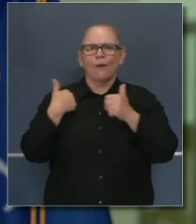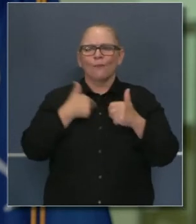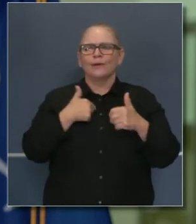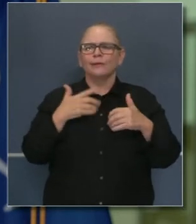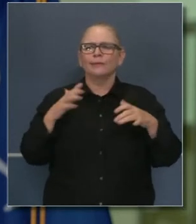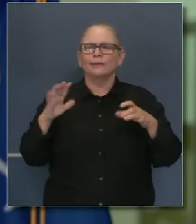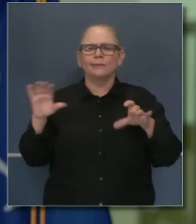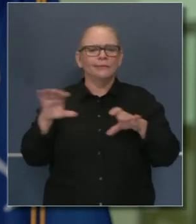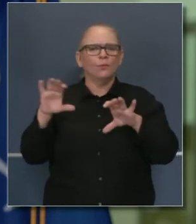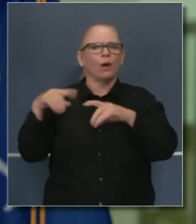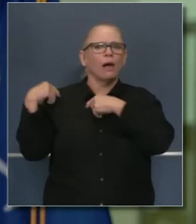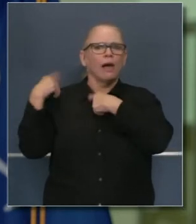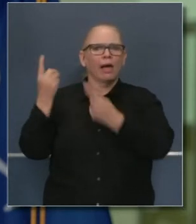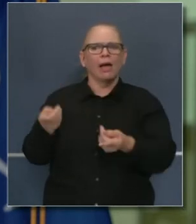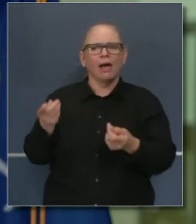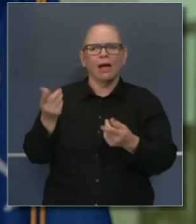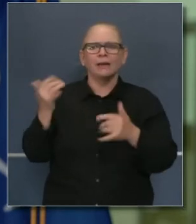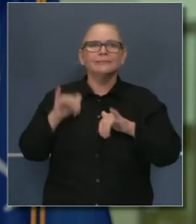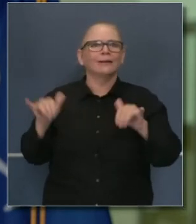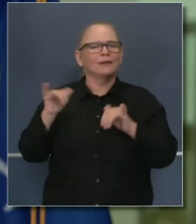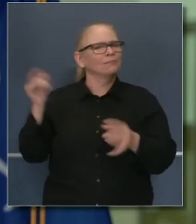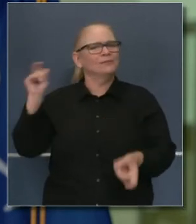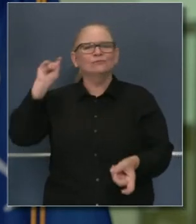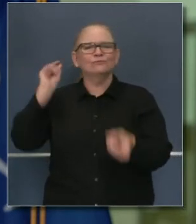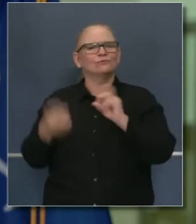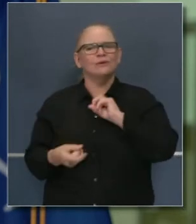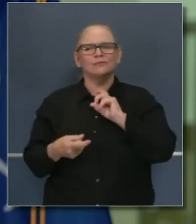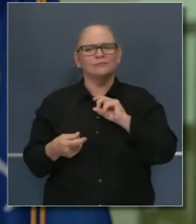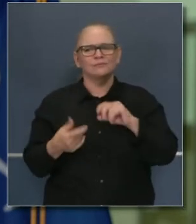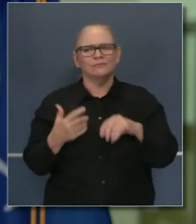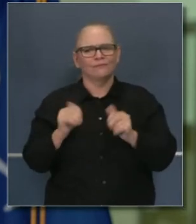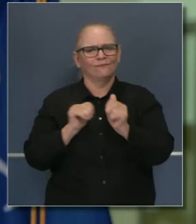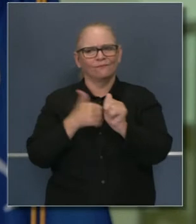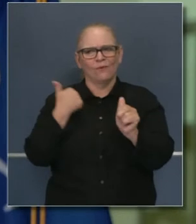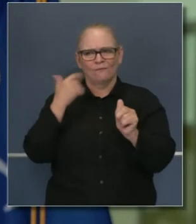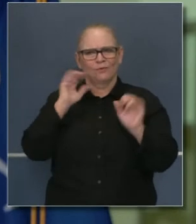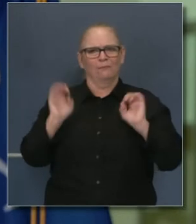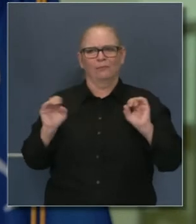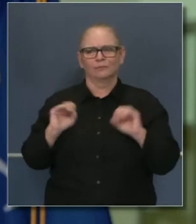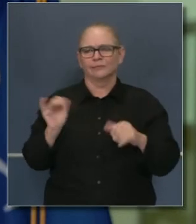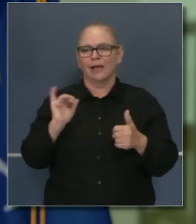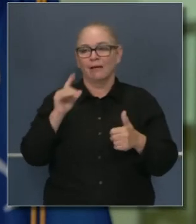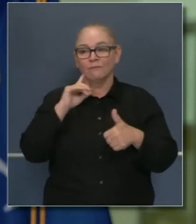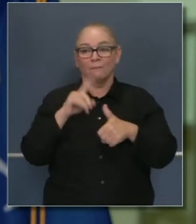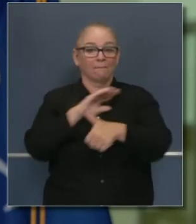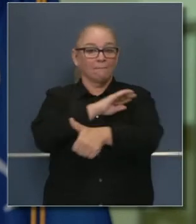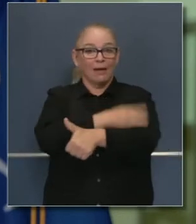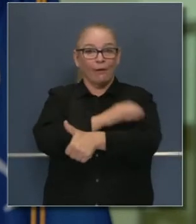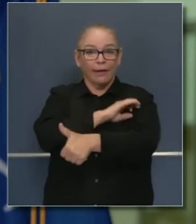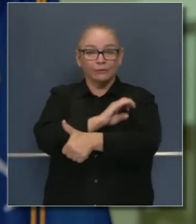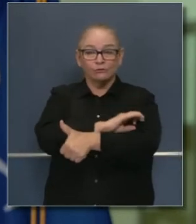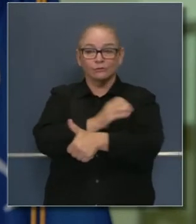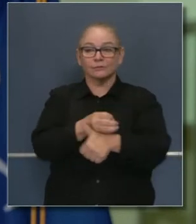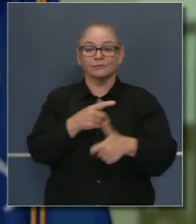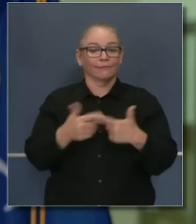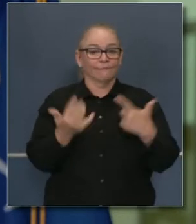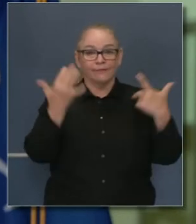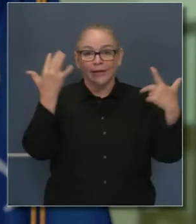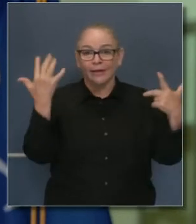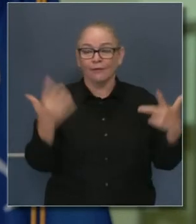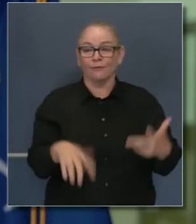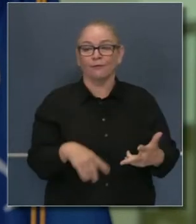la energía. Tenemos que convertirnos a precios para los clientes, para los